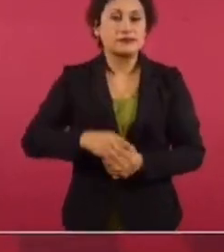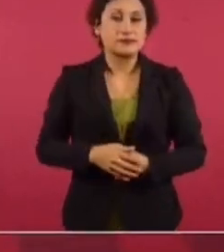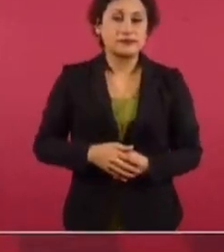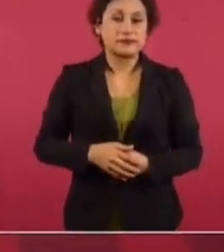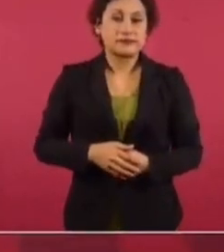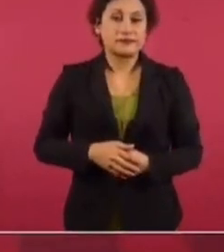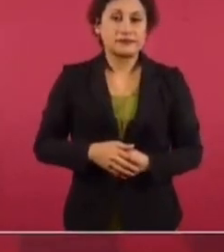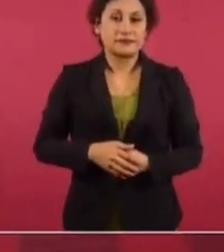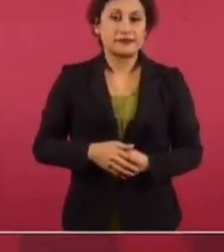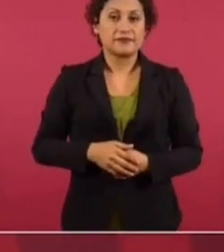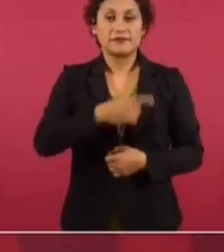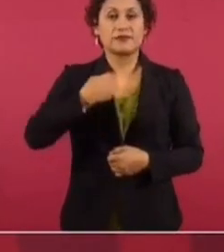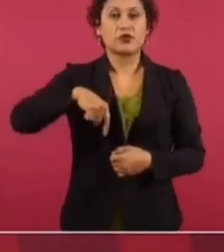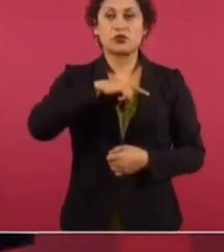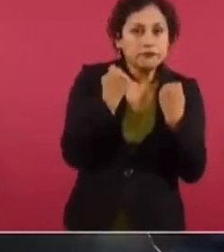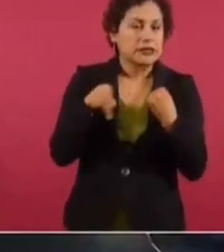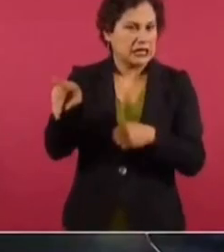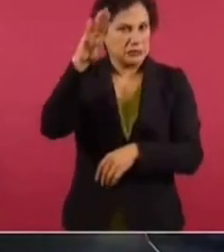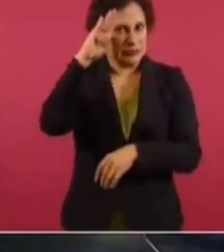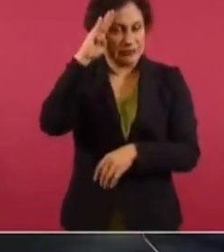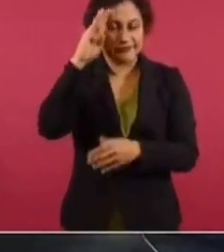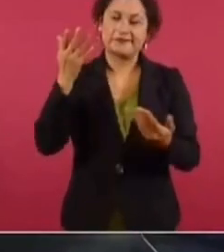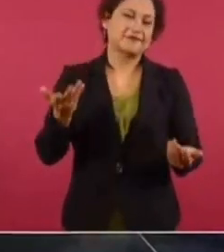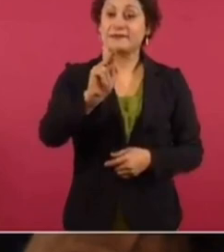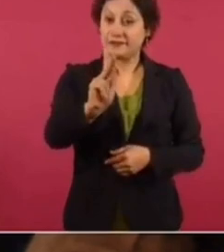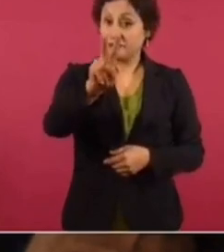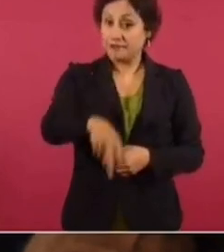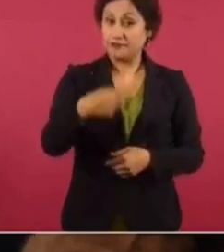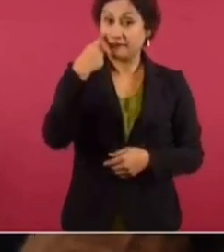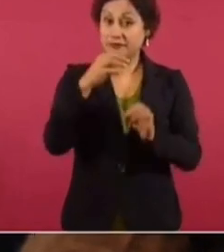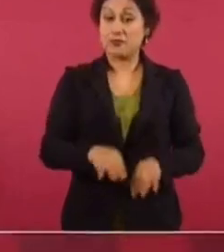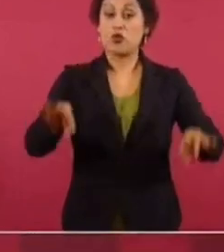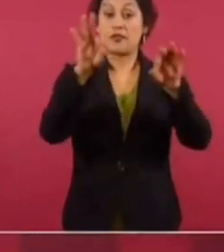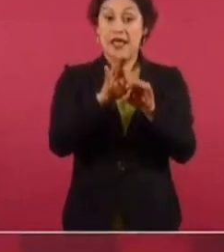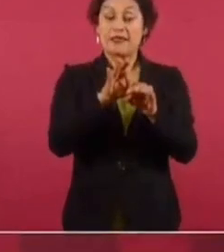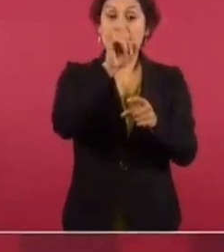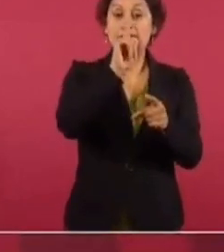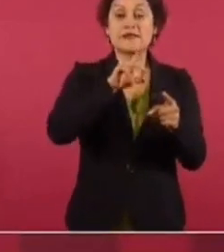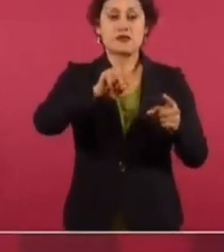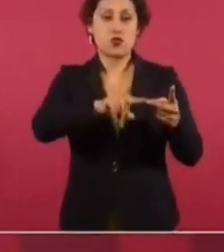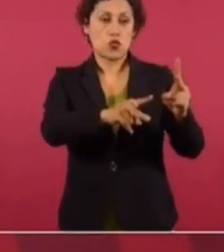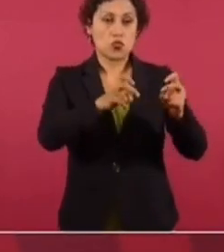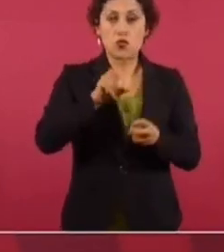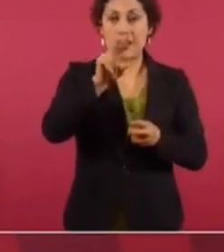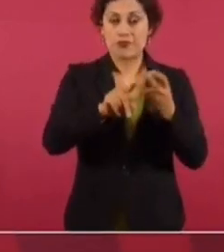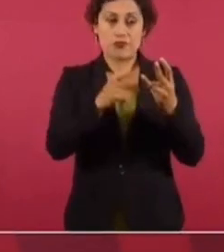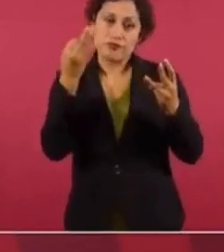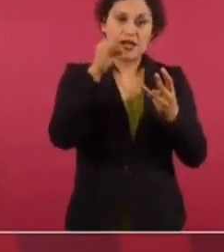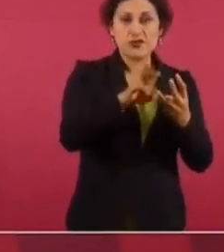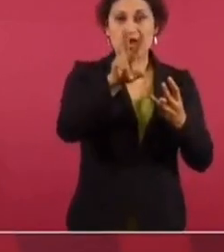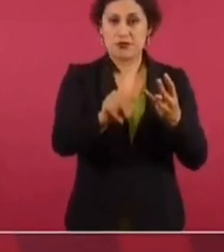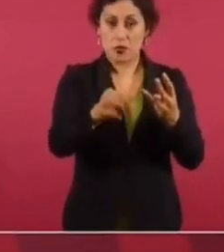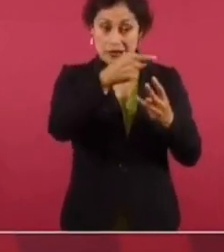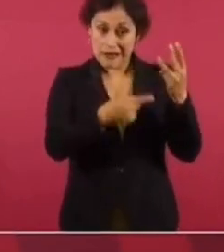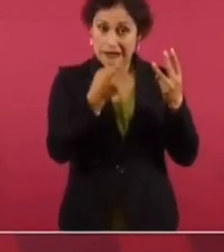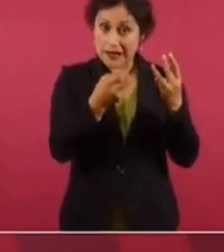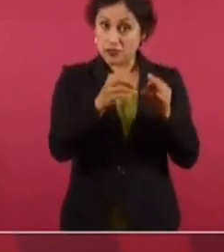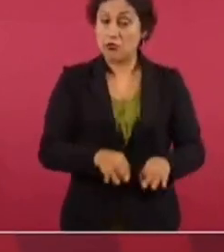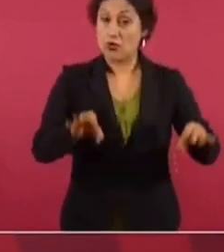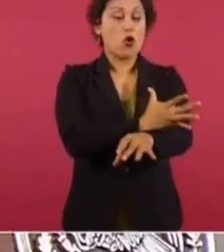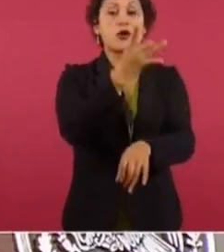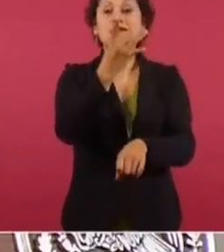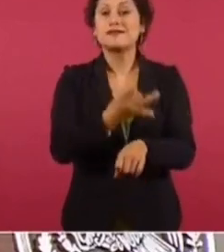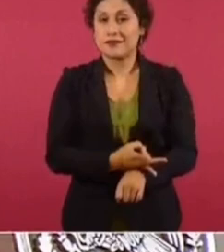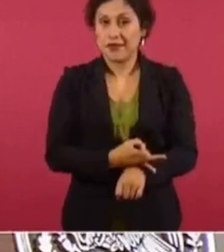iban a socavar al gobierno. Por eso es muy importante no robar, no mentir, no traicionar. Es muy importante la